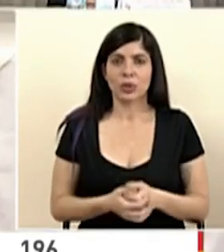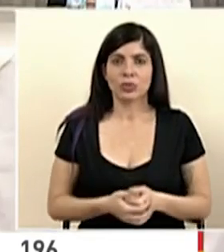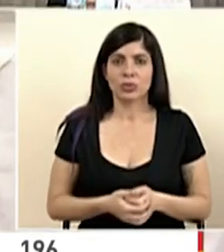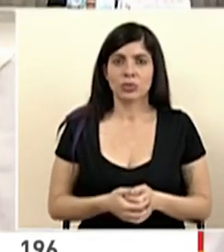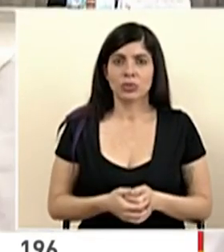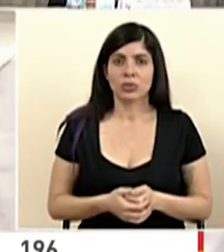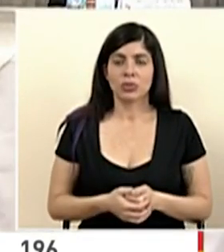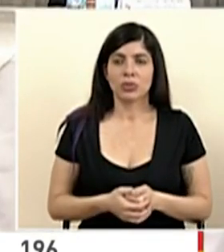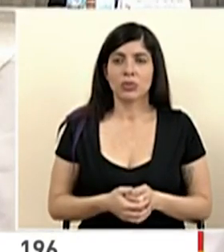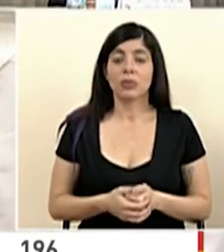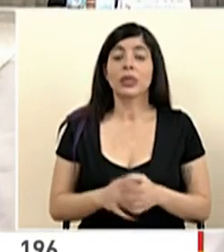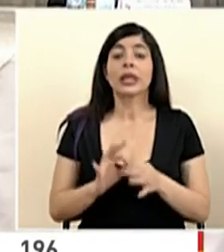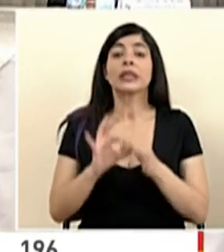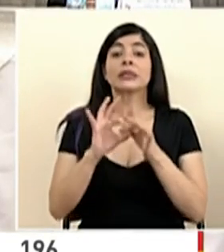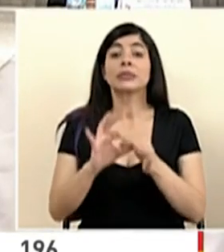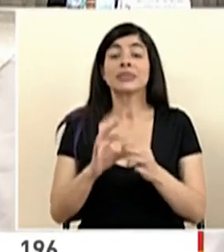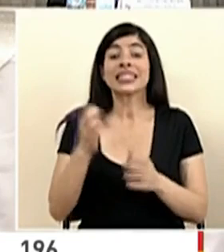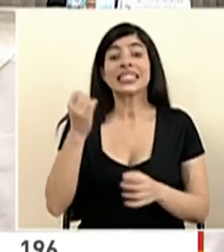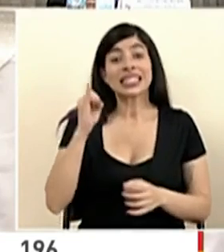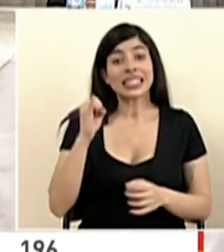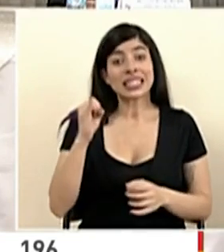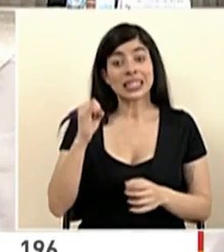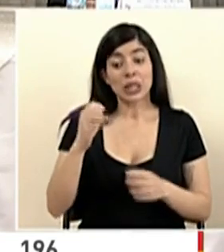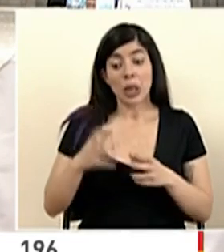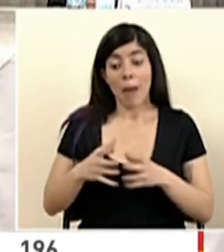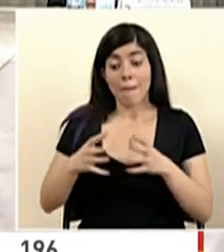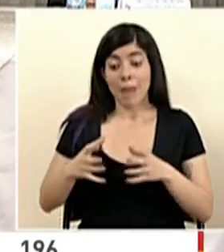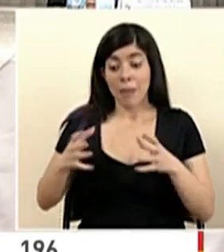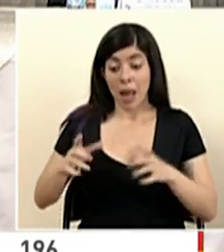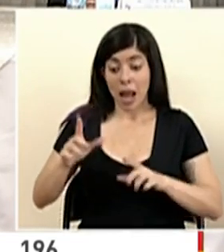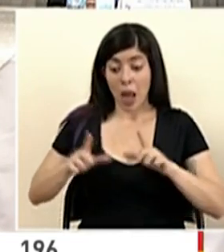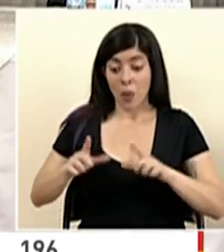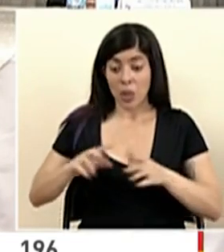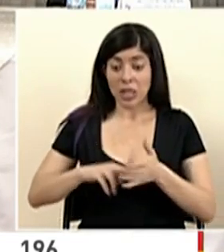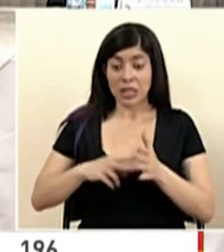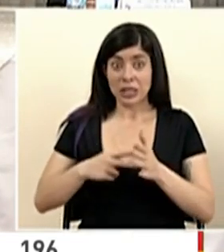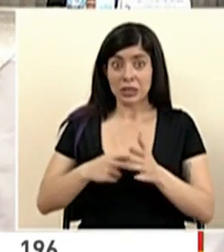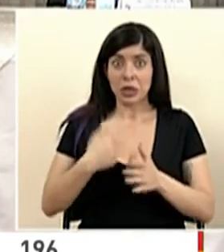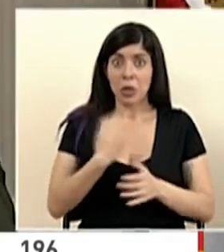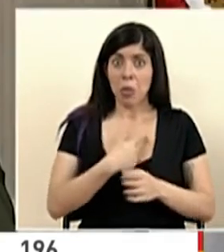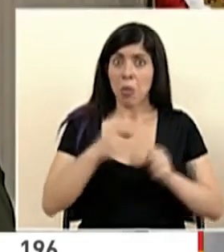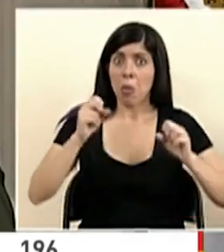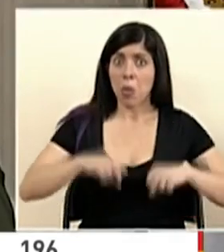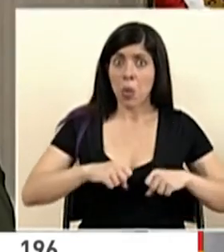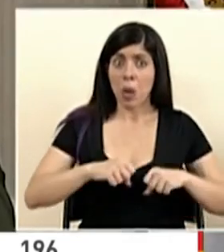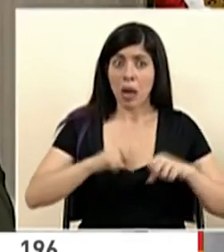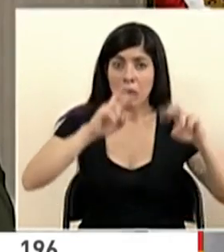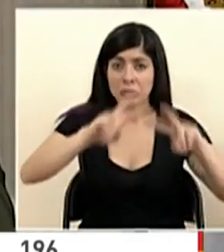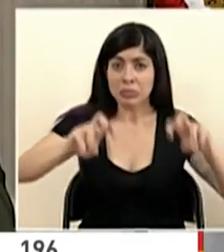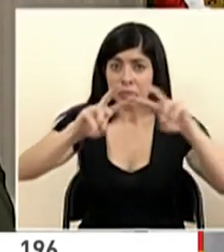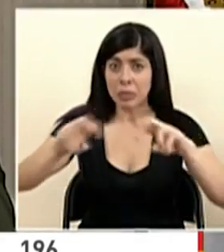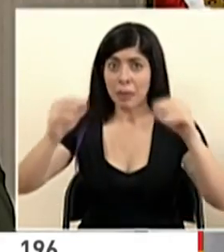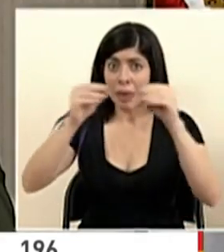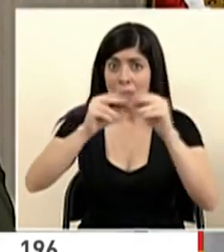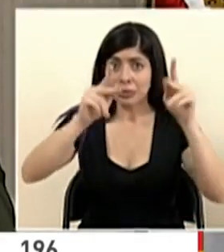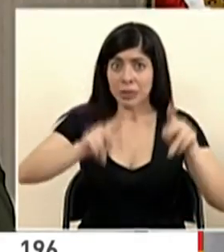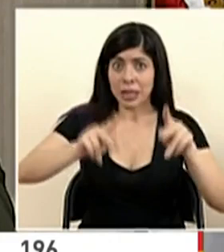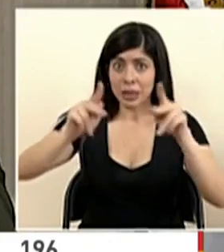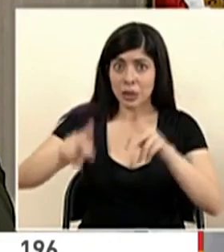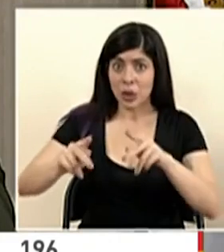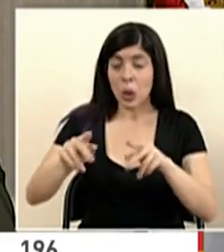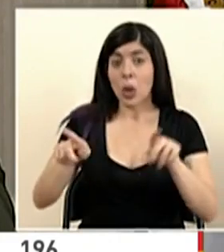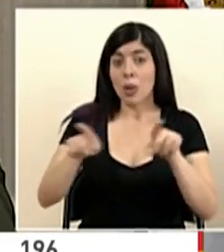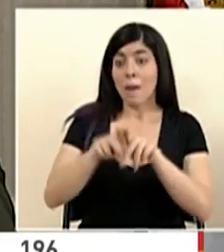Sí, y respecto a que si tener más pruebas va a facultar hacer más muestras y incluso